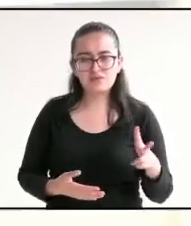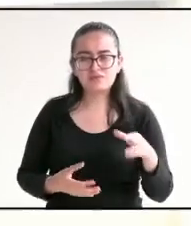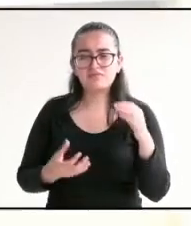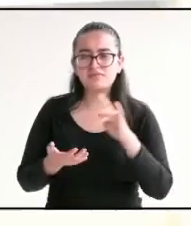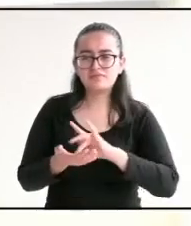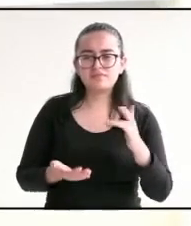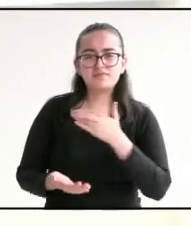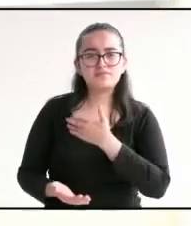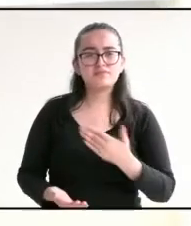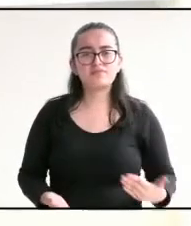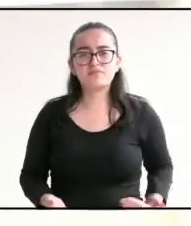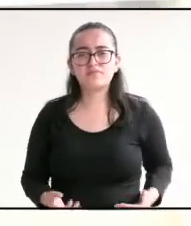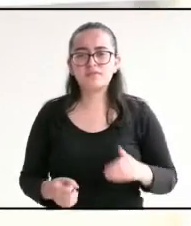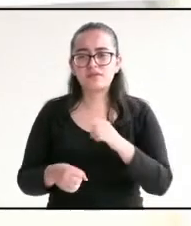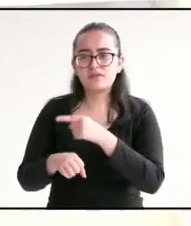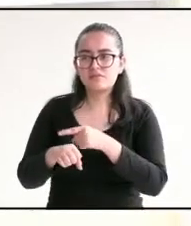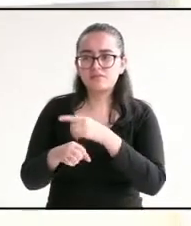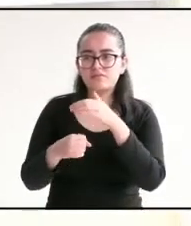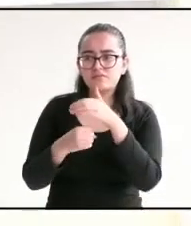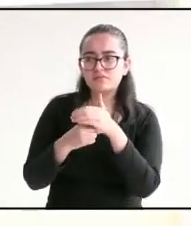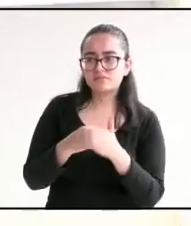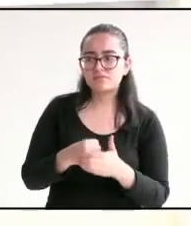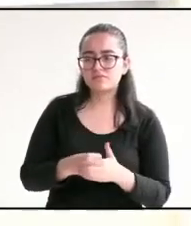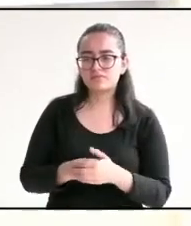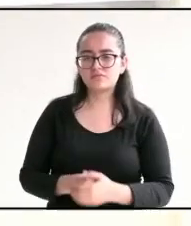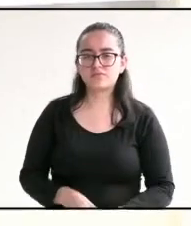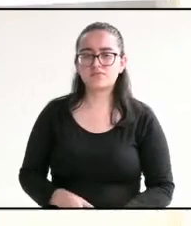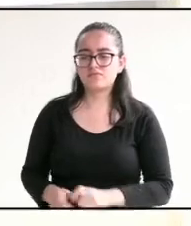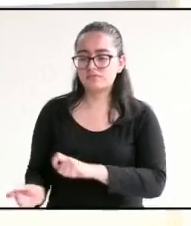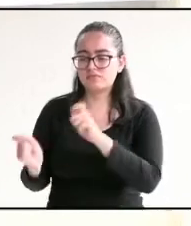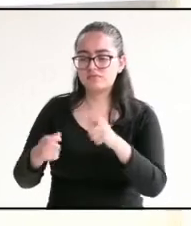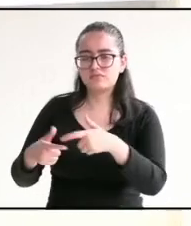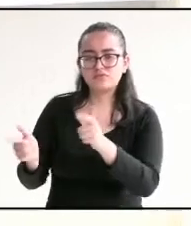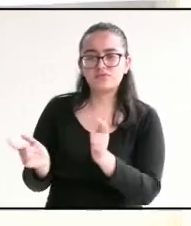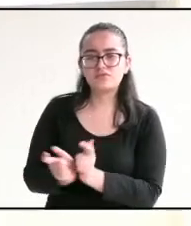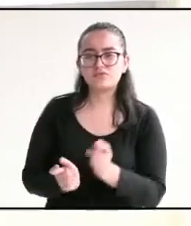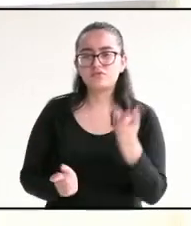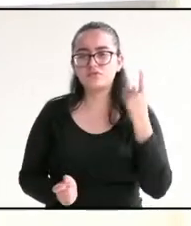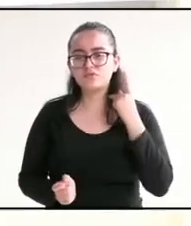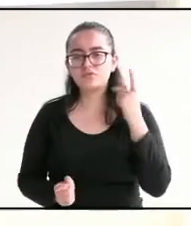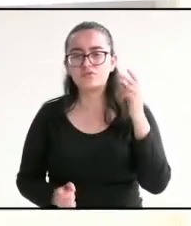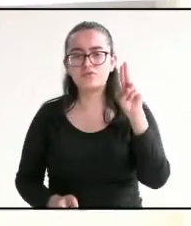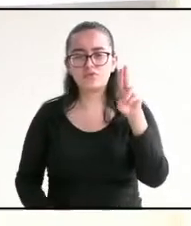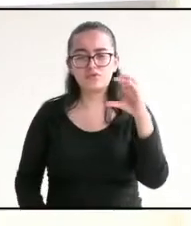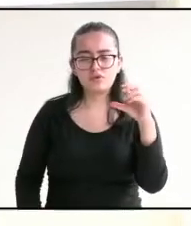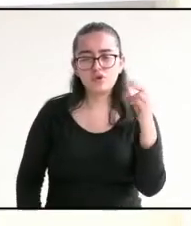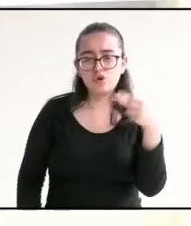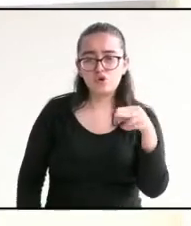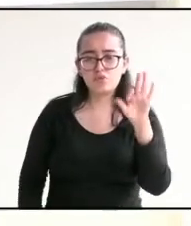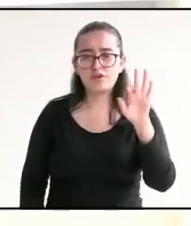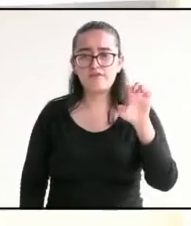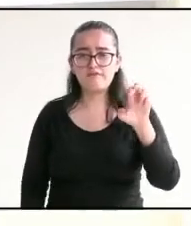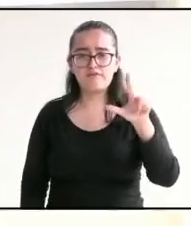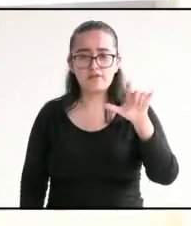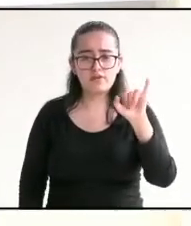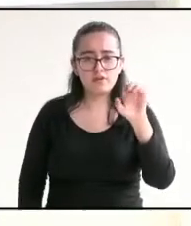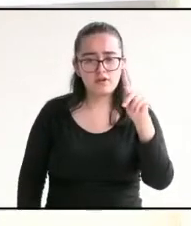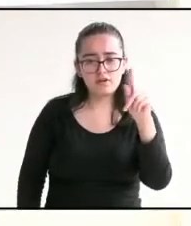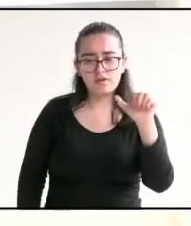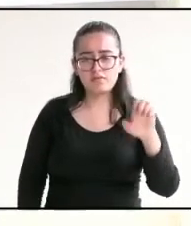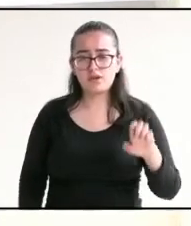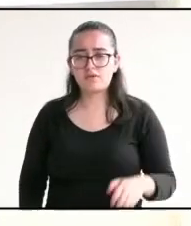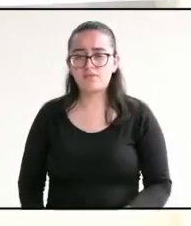candidata. Concluyó su tiempo. Continuamos con el candidato de Unidad Ciudadana, Felipe Utrera Ruiz.